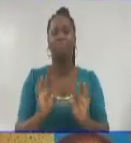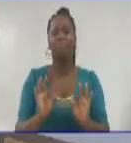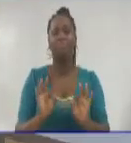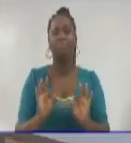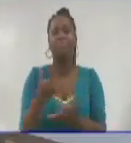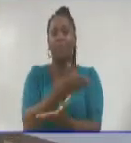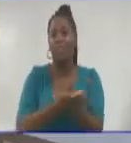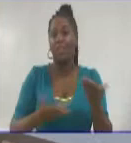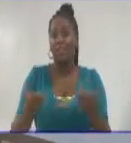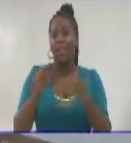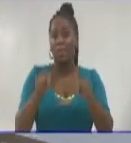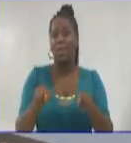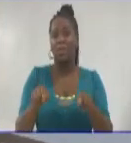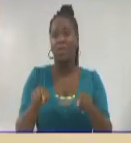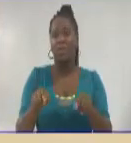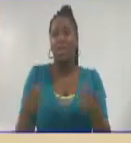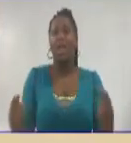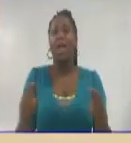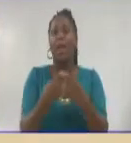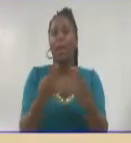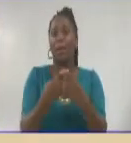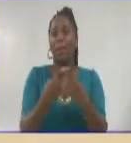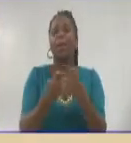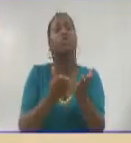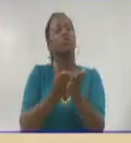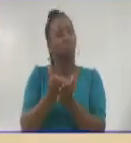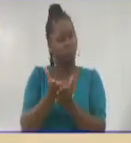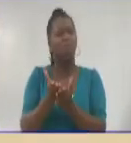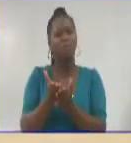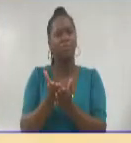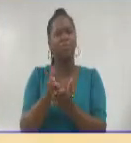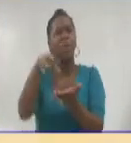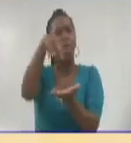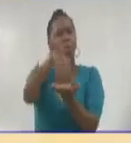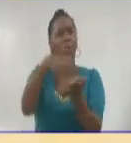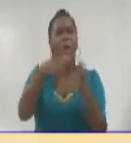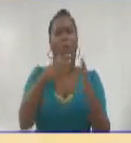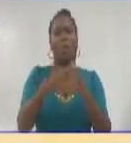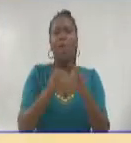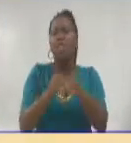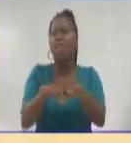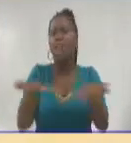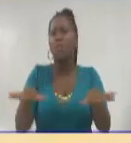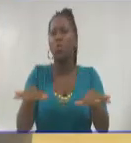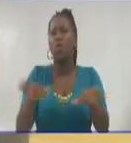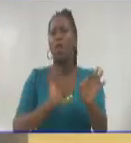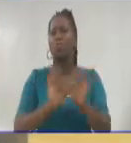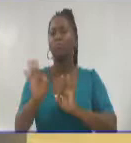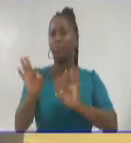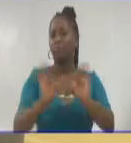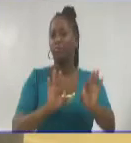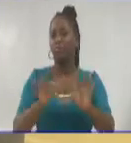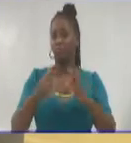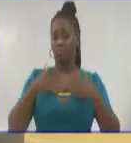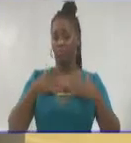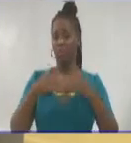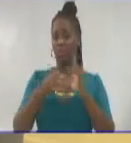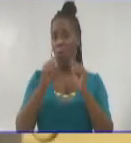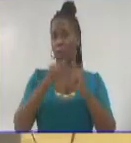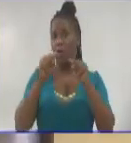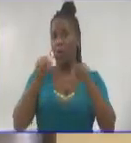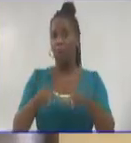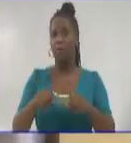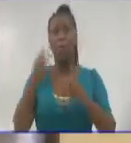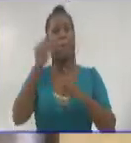certamen que en su 22ª edición continúa apostando por la ciudad, por lo natural y con su etudinario de nuestro Guantánamo. El